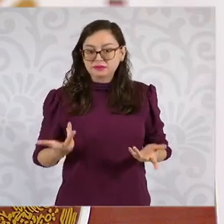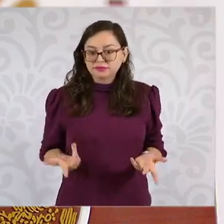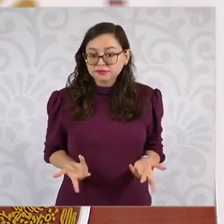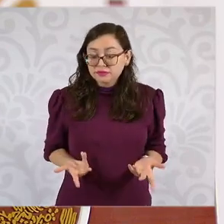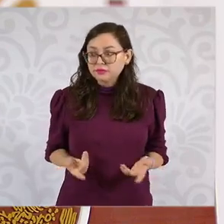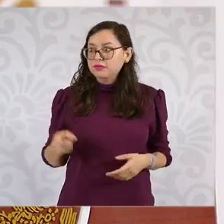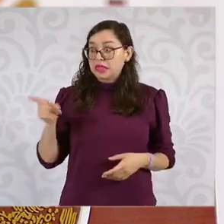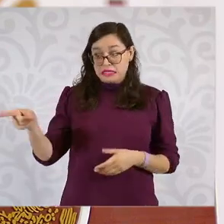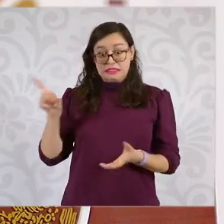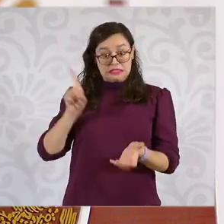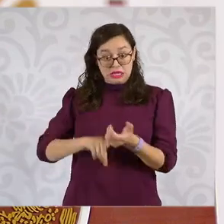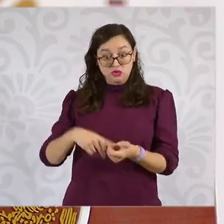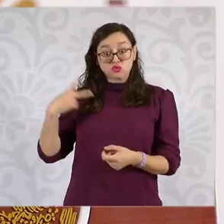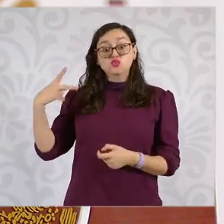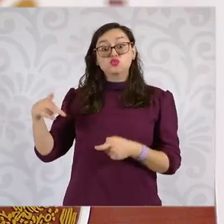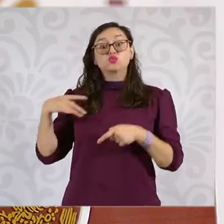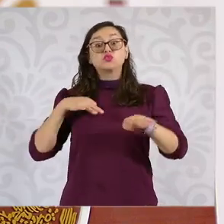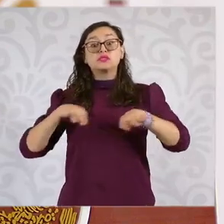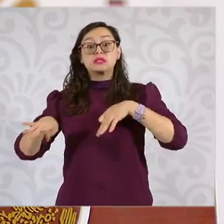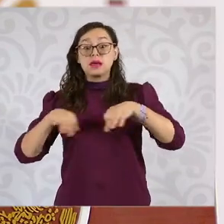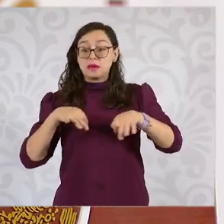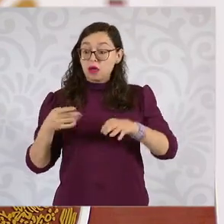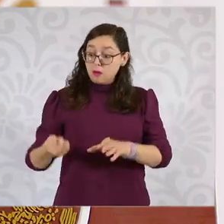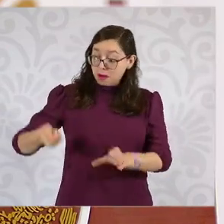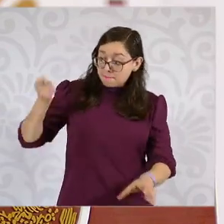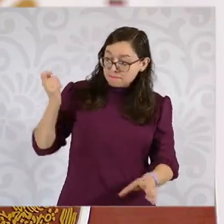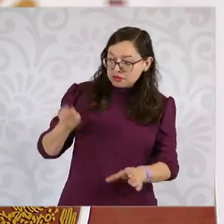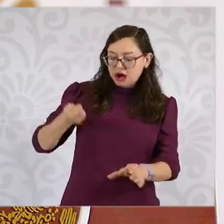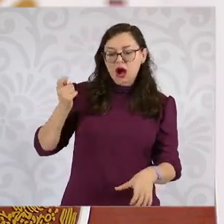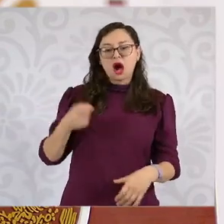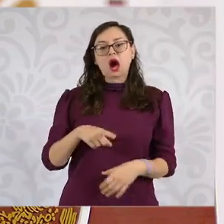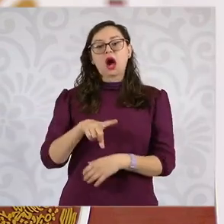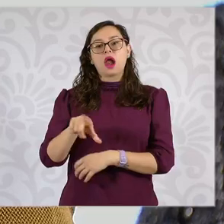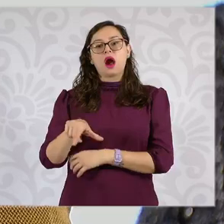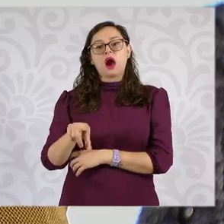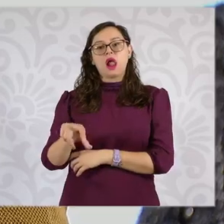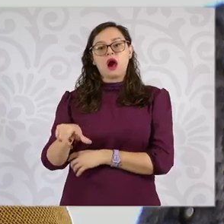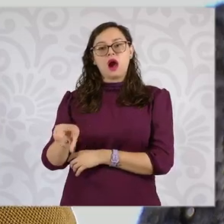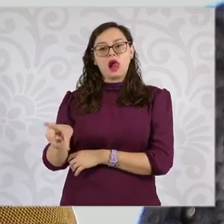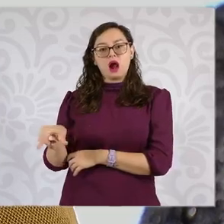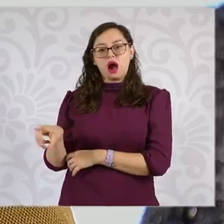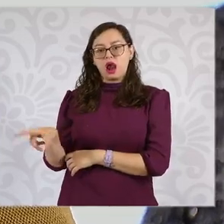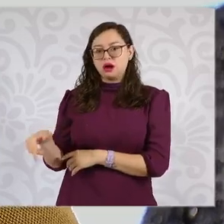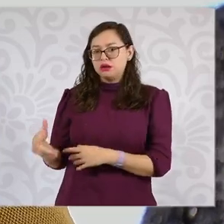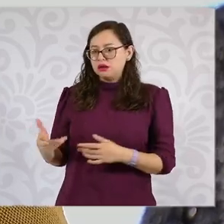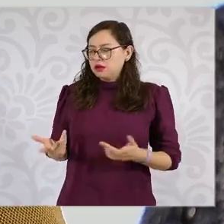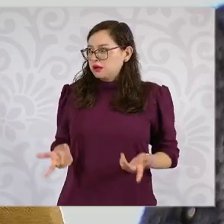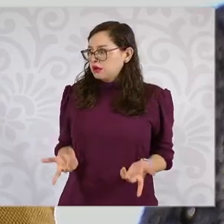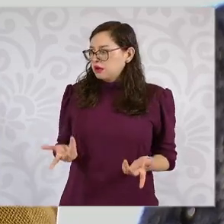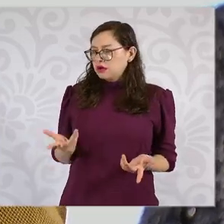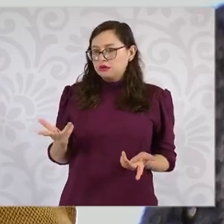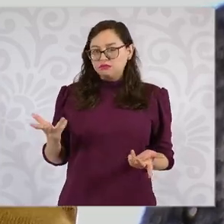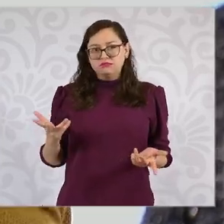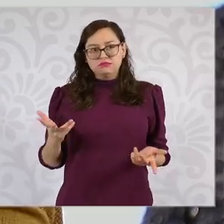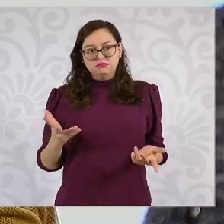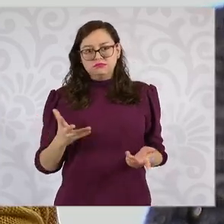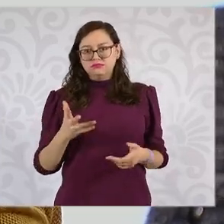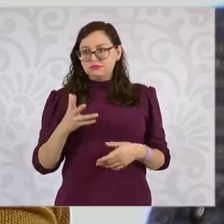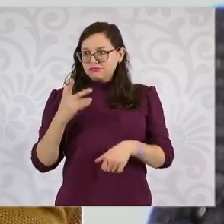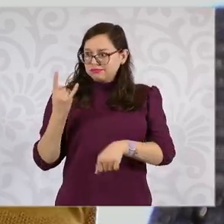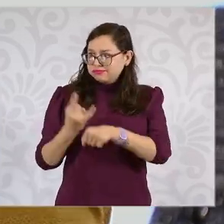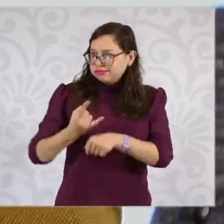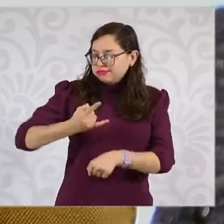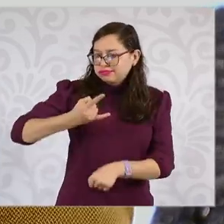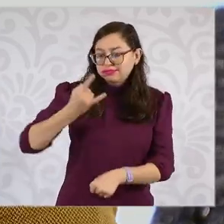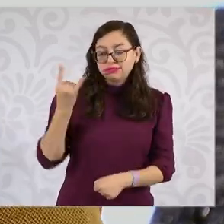y sentencias, generando impunidad y negando el acceso a la justicia. Adelante.